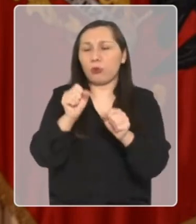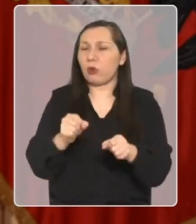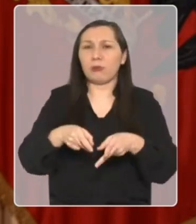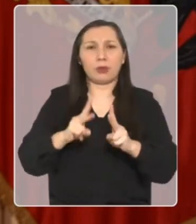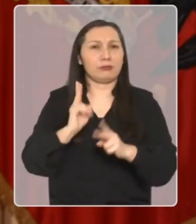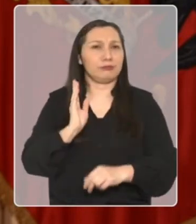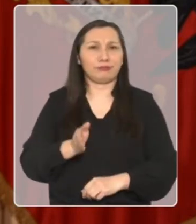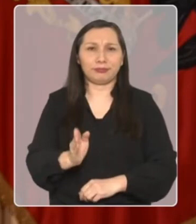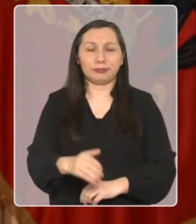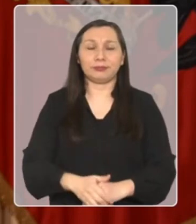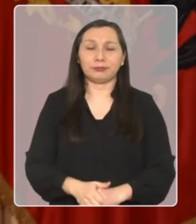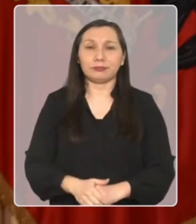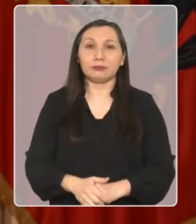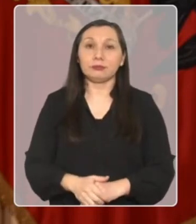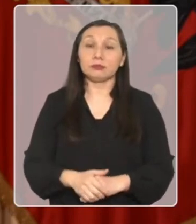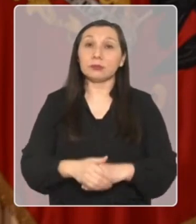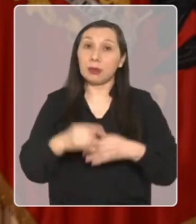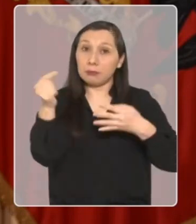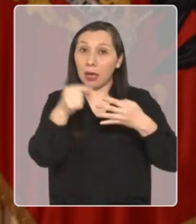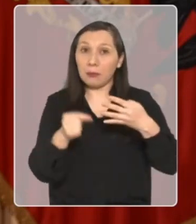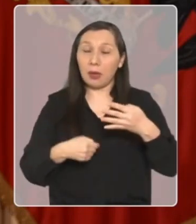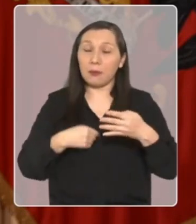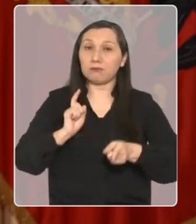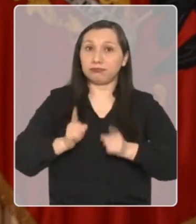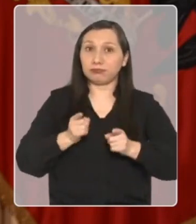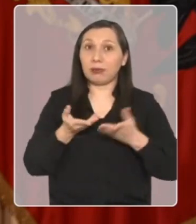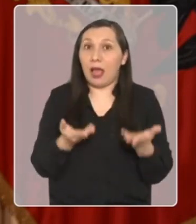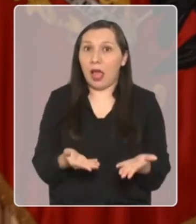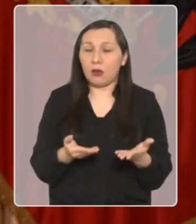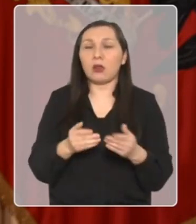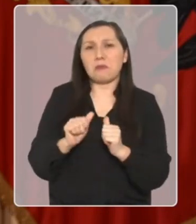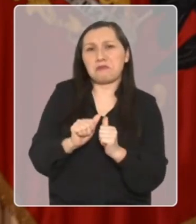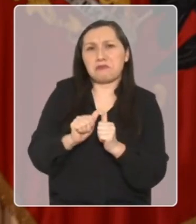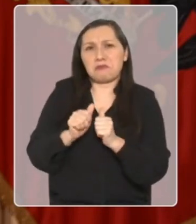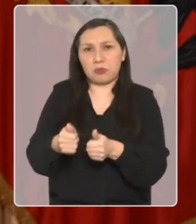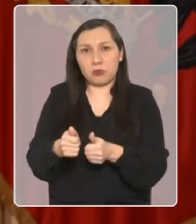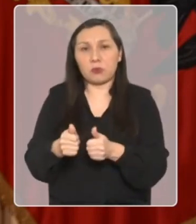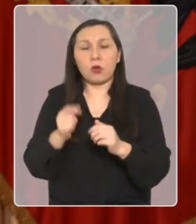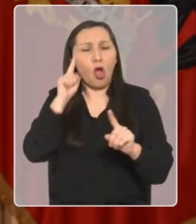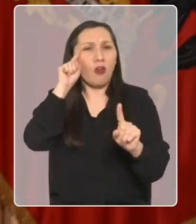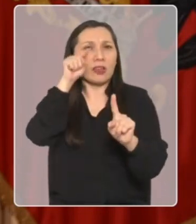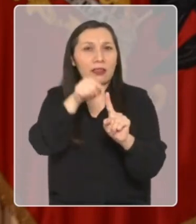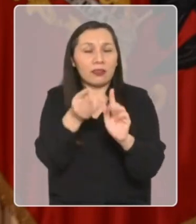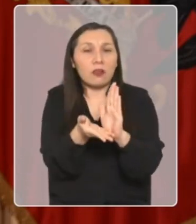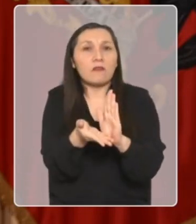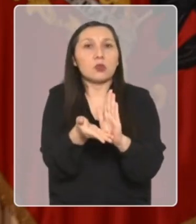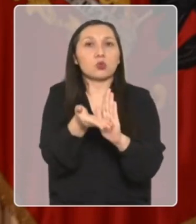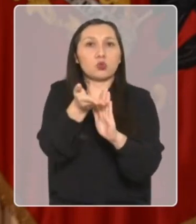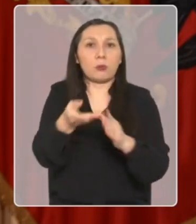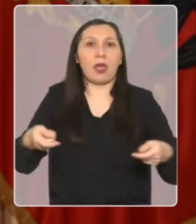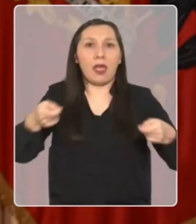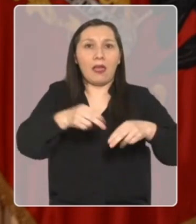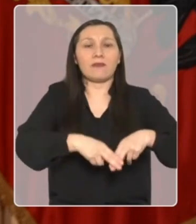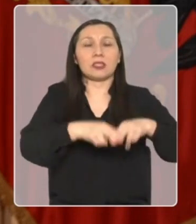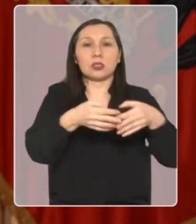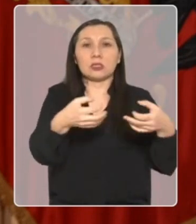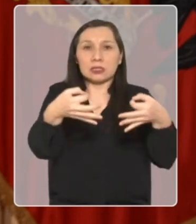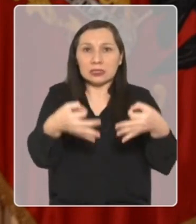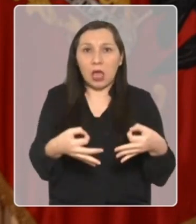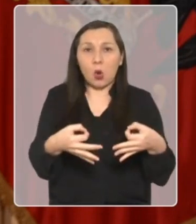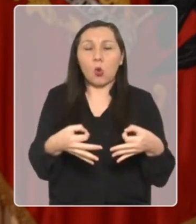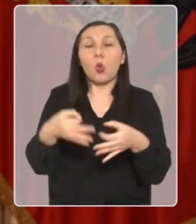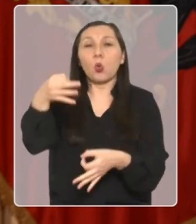permitirla. A través de todas estas medidas, vamos a superar en régimen la meta de incrementar la inversión en seguridad y